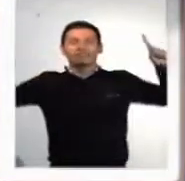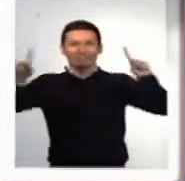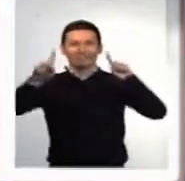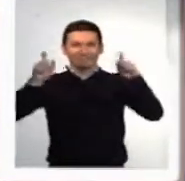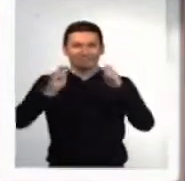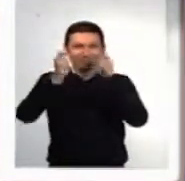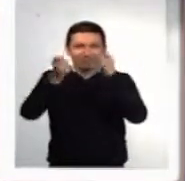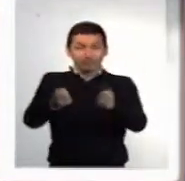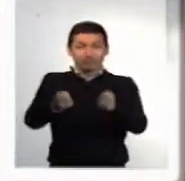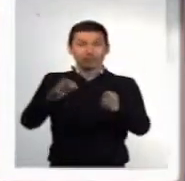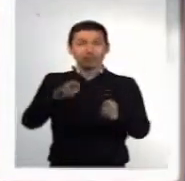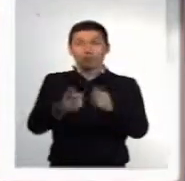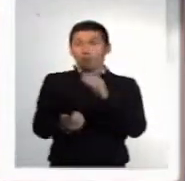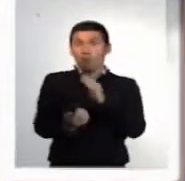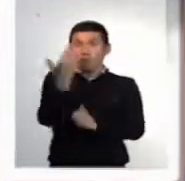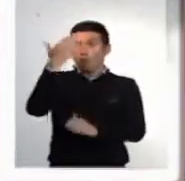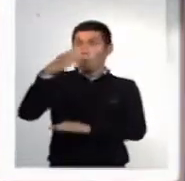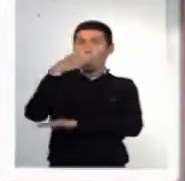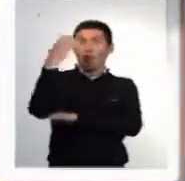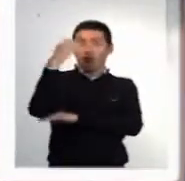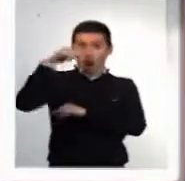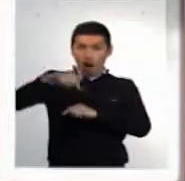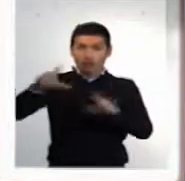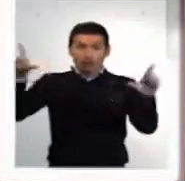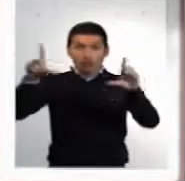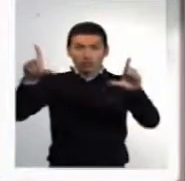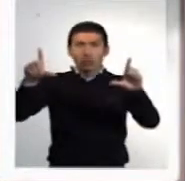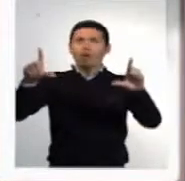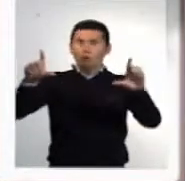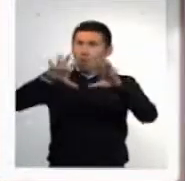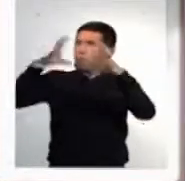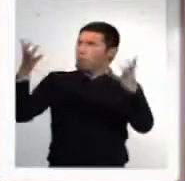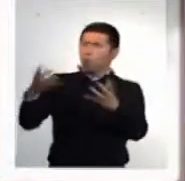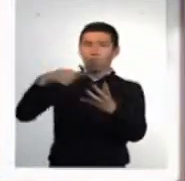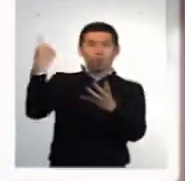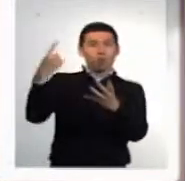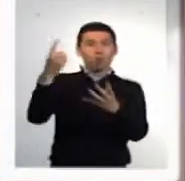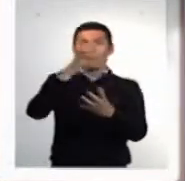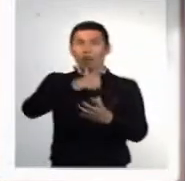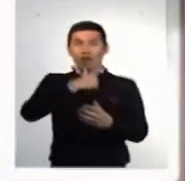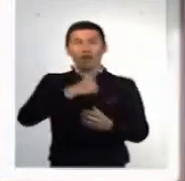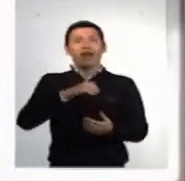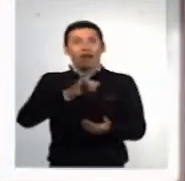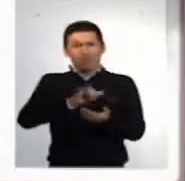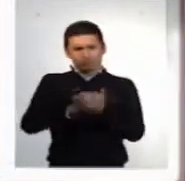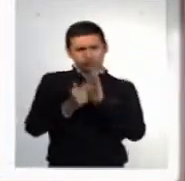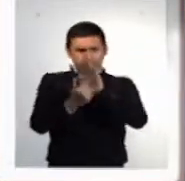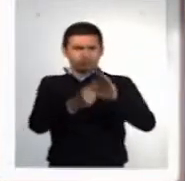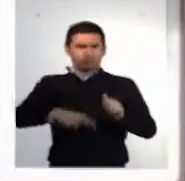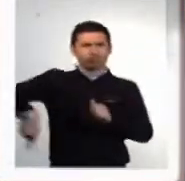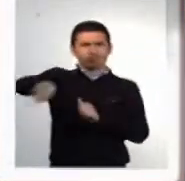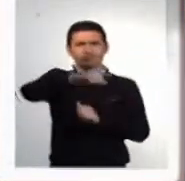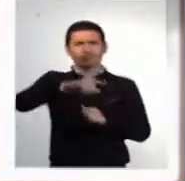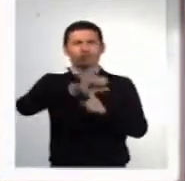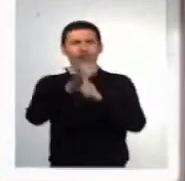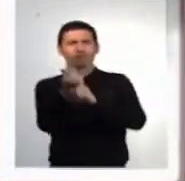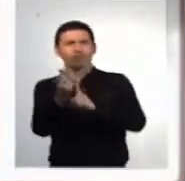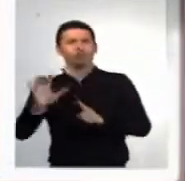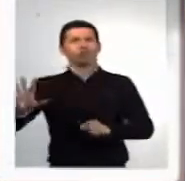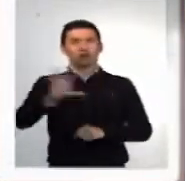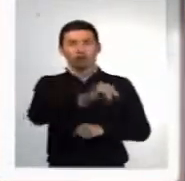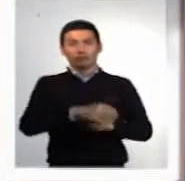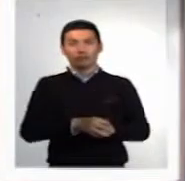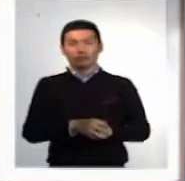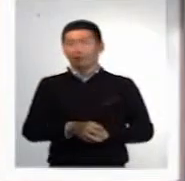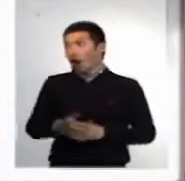innovador en la televisión colombiana y podría decirse que en el mundo, un programa dirigido a todos los sectores sociales. Tenemos la primera